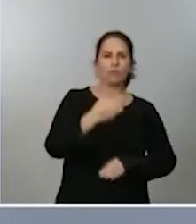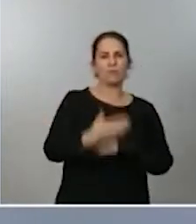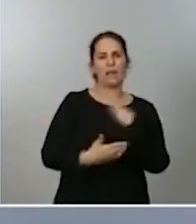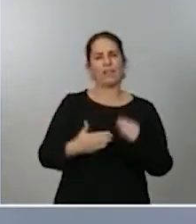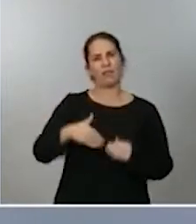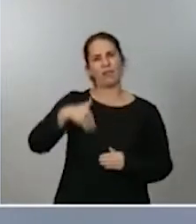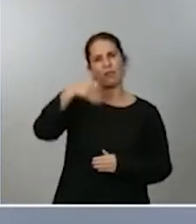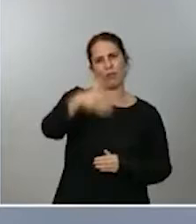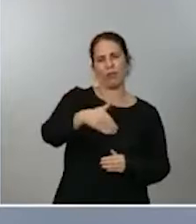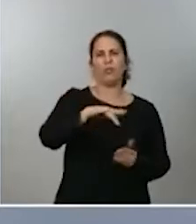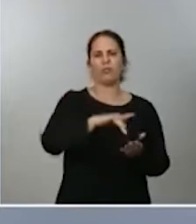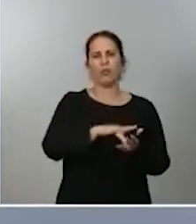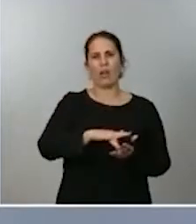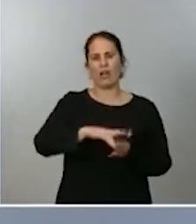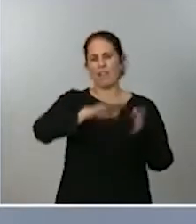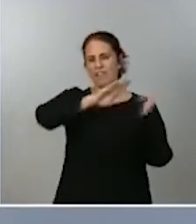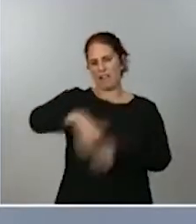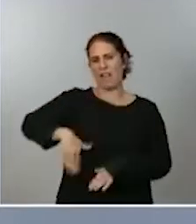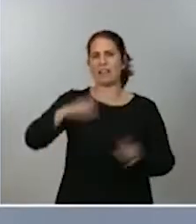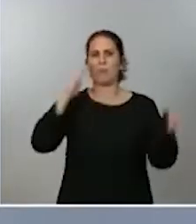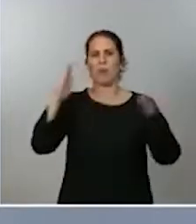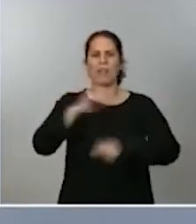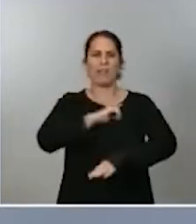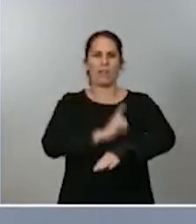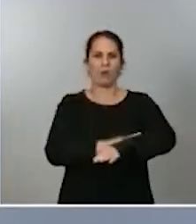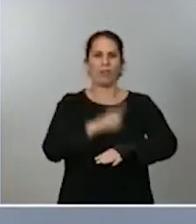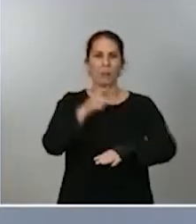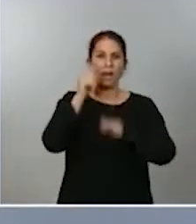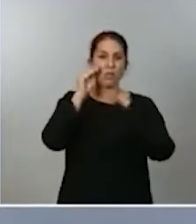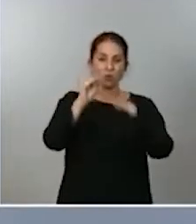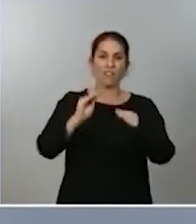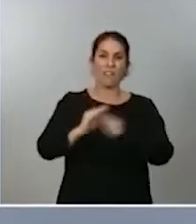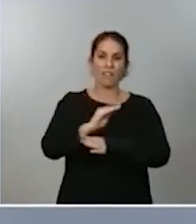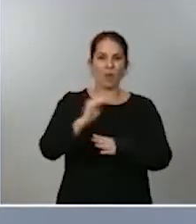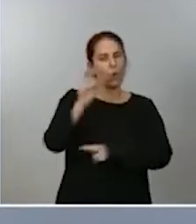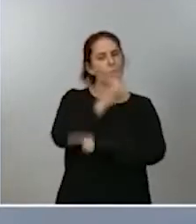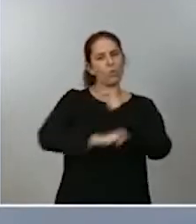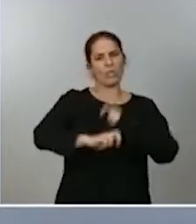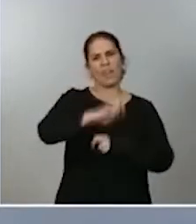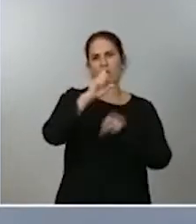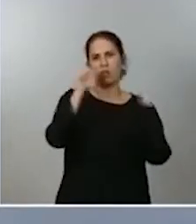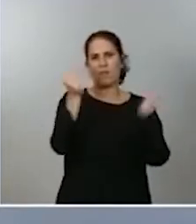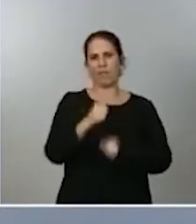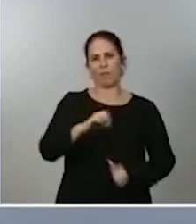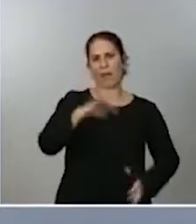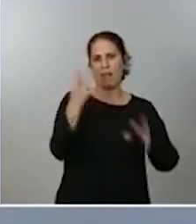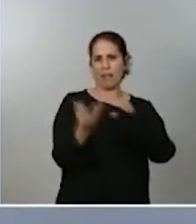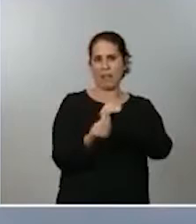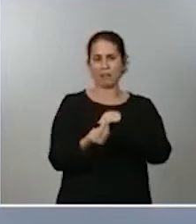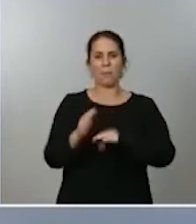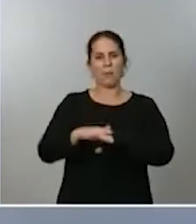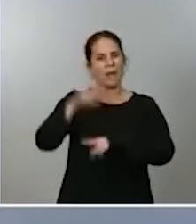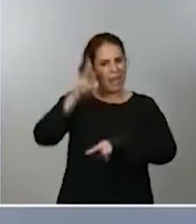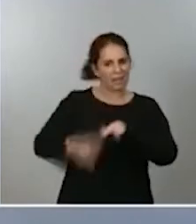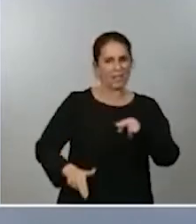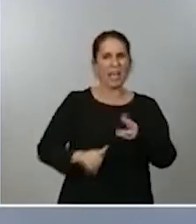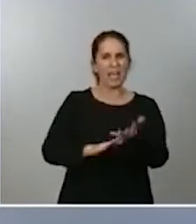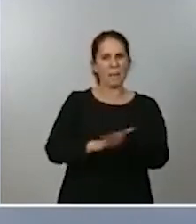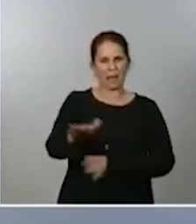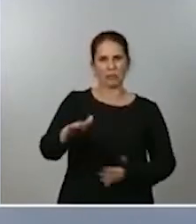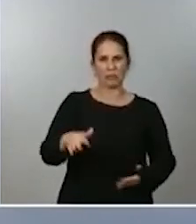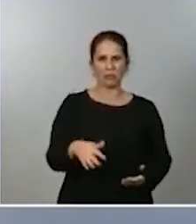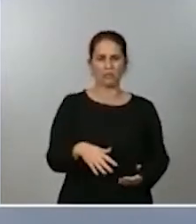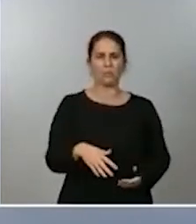temporada deportiva para adaptar sus esquemas de financiación y evitar de esta manera que haya un impacto. Por lo tanto, podría